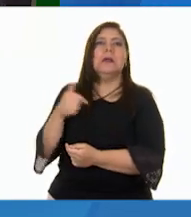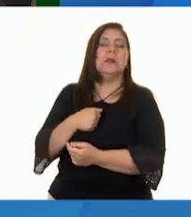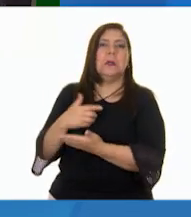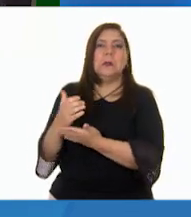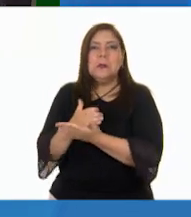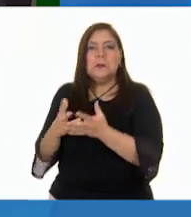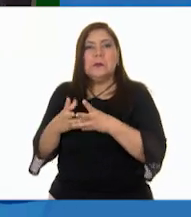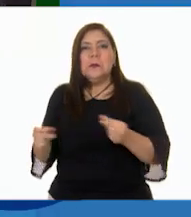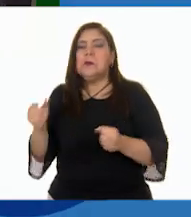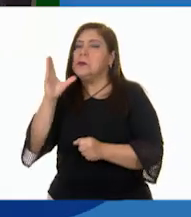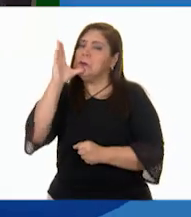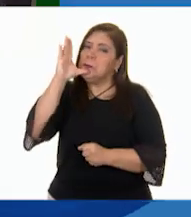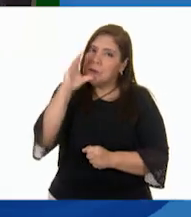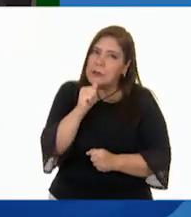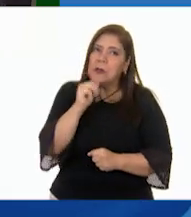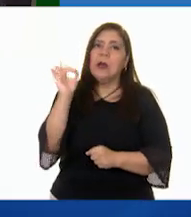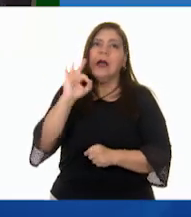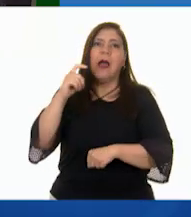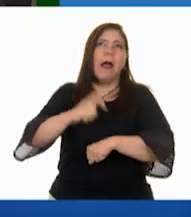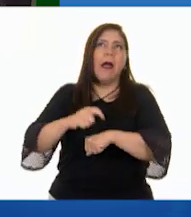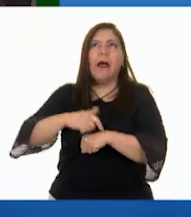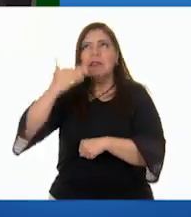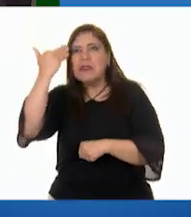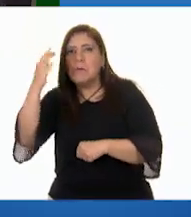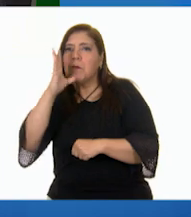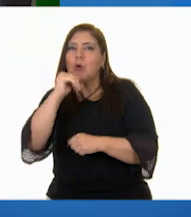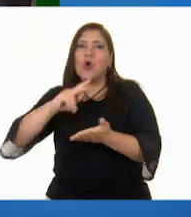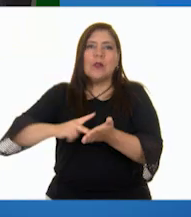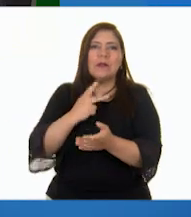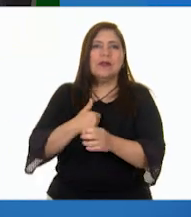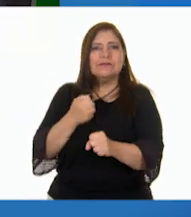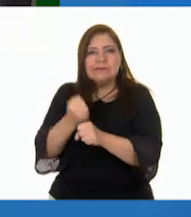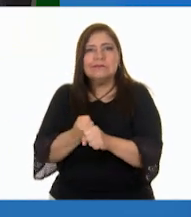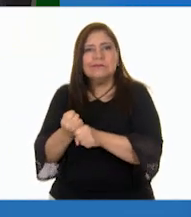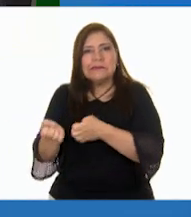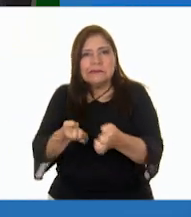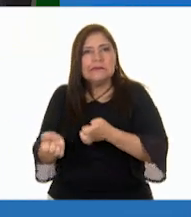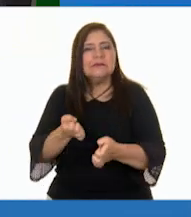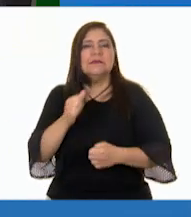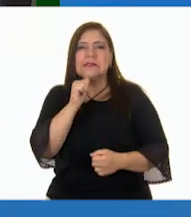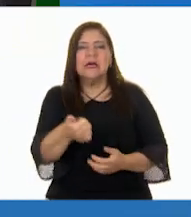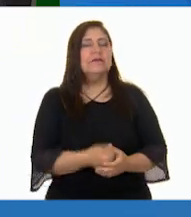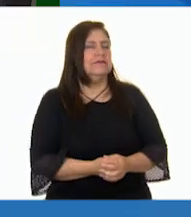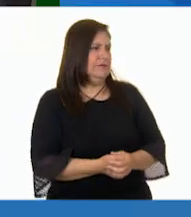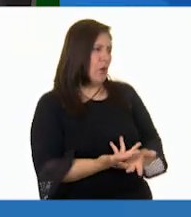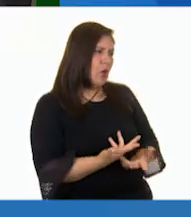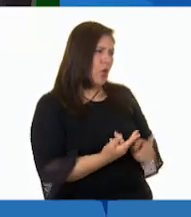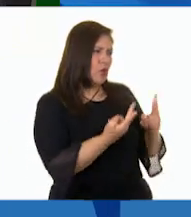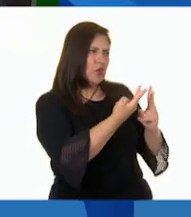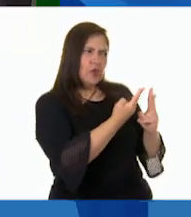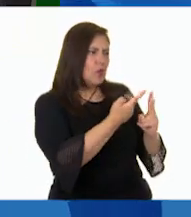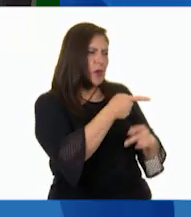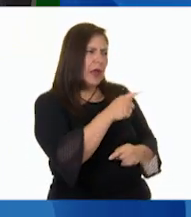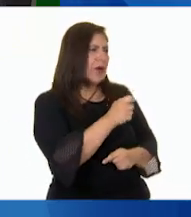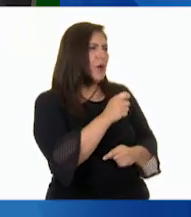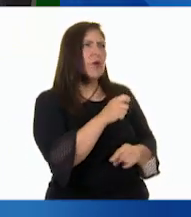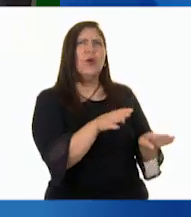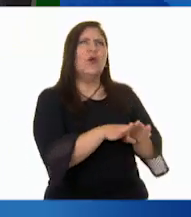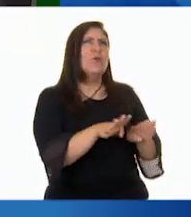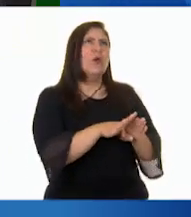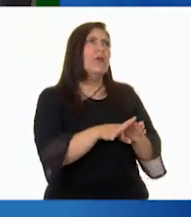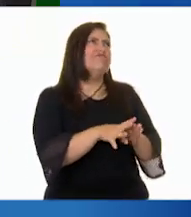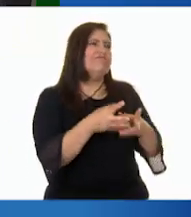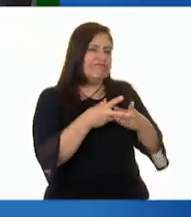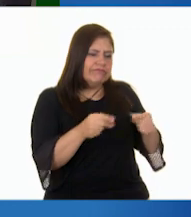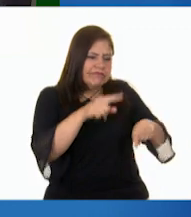perder, como para perder tiempo de practicarme el deporte. Oigan, ¿y cómo superan esta emoción de miedo o de temor?